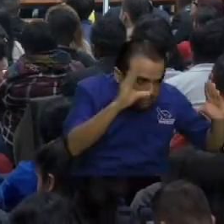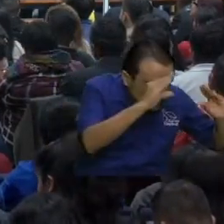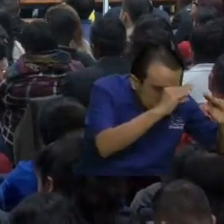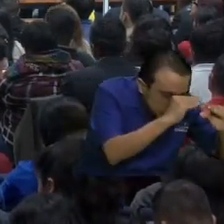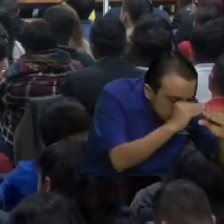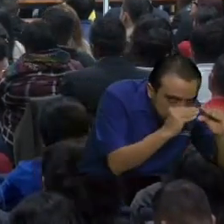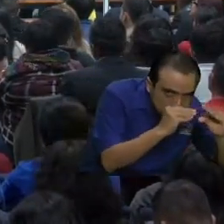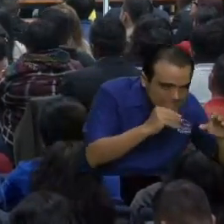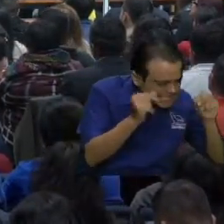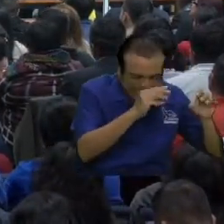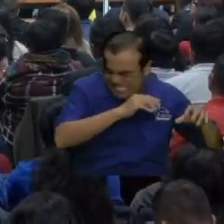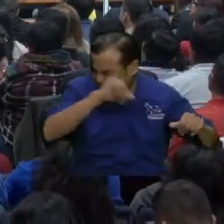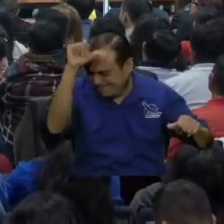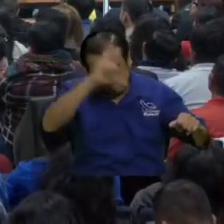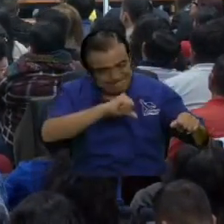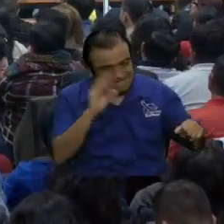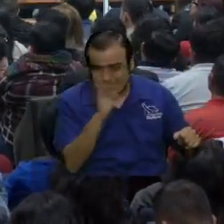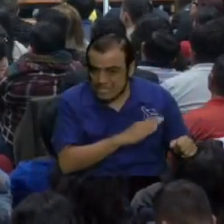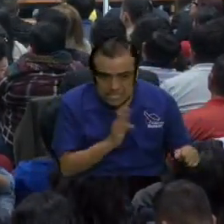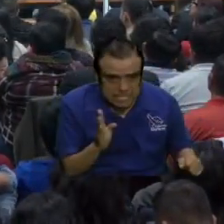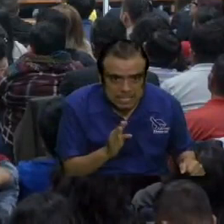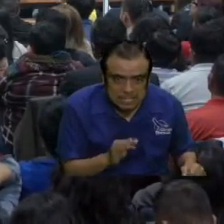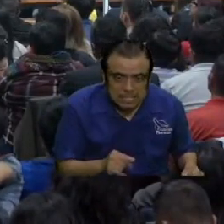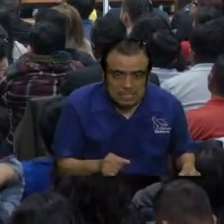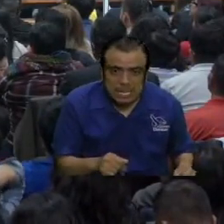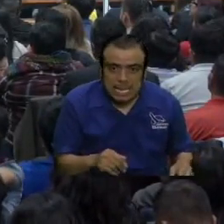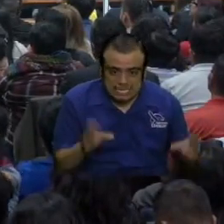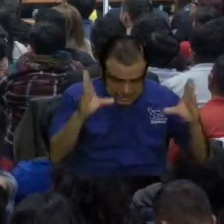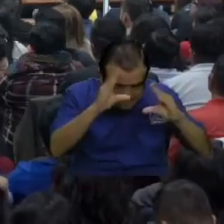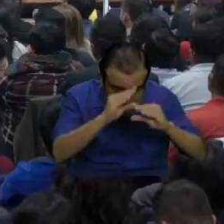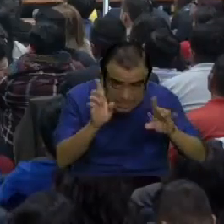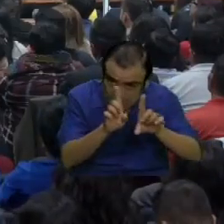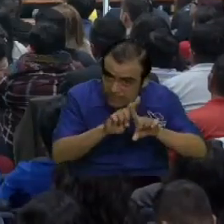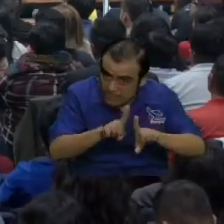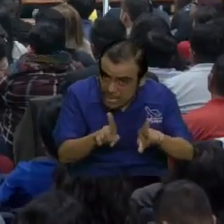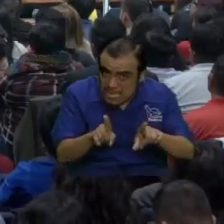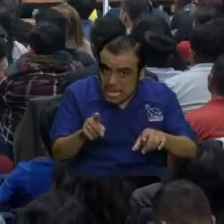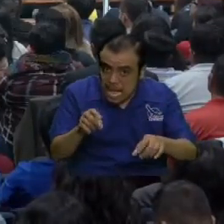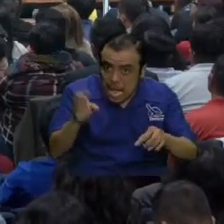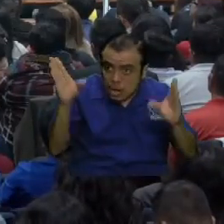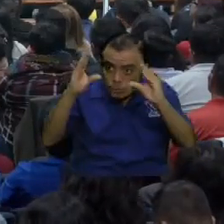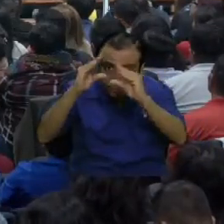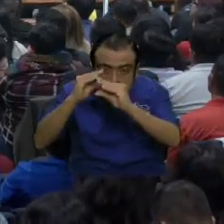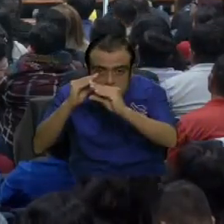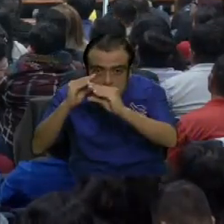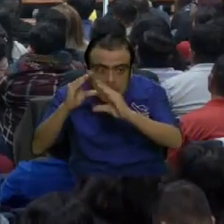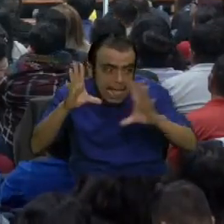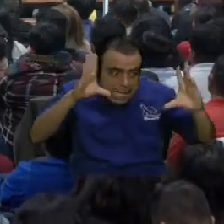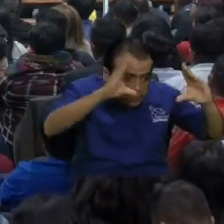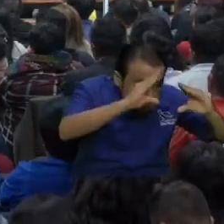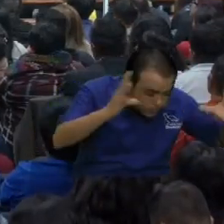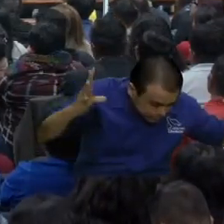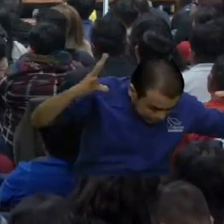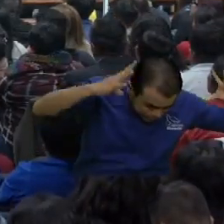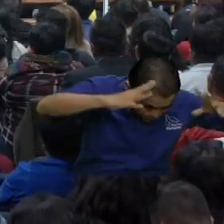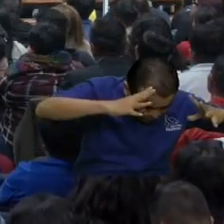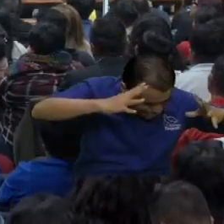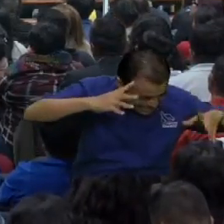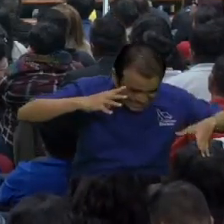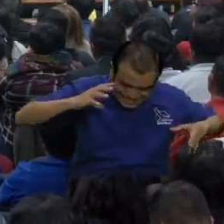son espantosas. Las tinieblas es diferente a la oscuridad. La Biblia dice que las tinieblas pueden causar dolor.